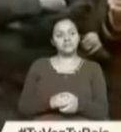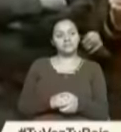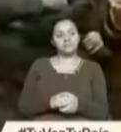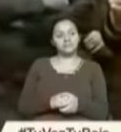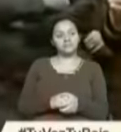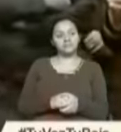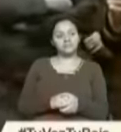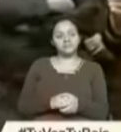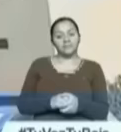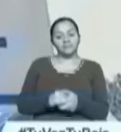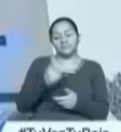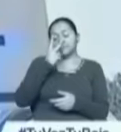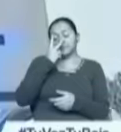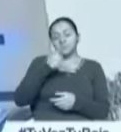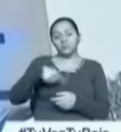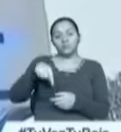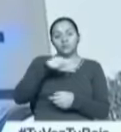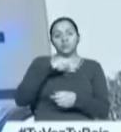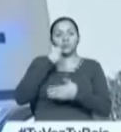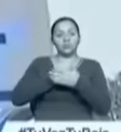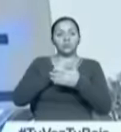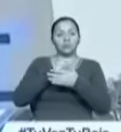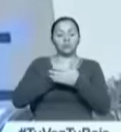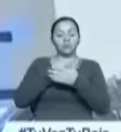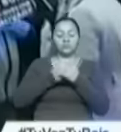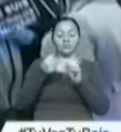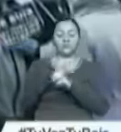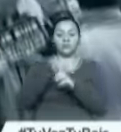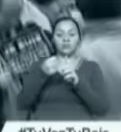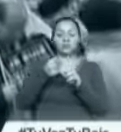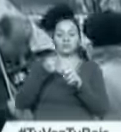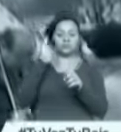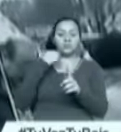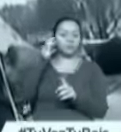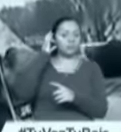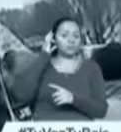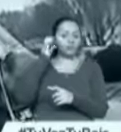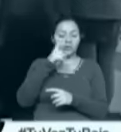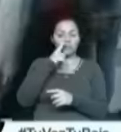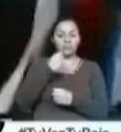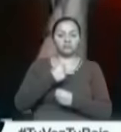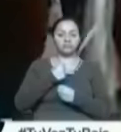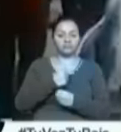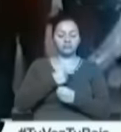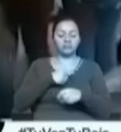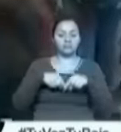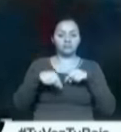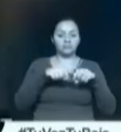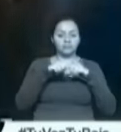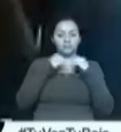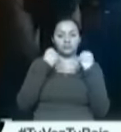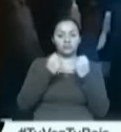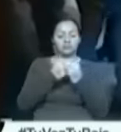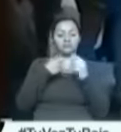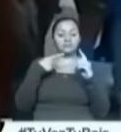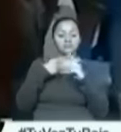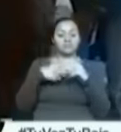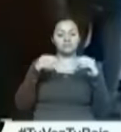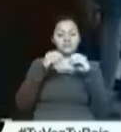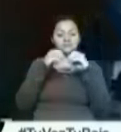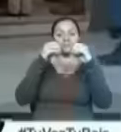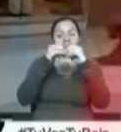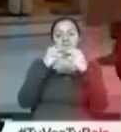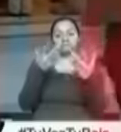Un caso tomado como símbolo de la lucha contra la violencia machista, que ha suscitado una enorme movilización social, en la que también han